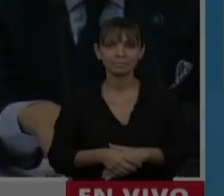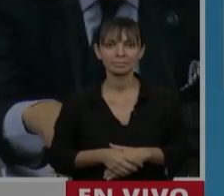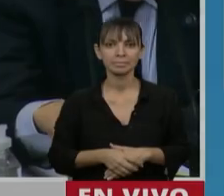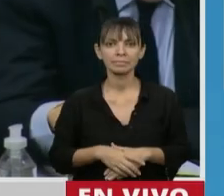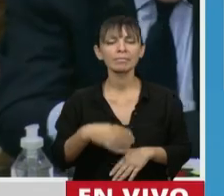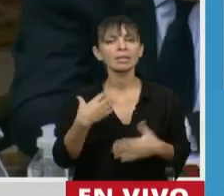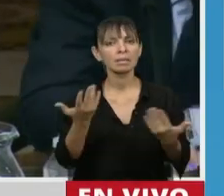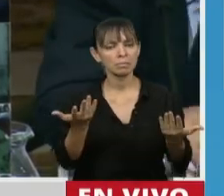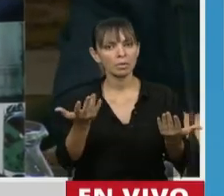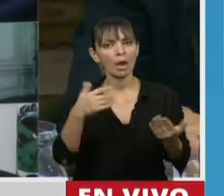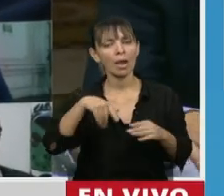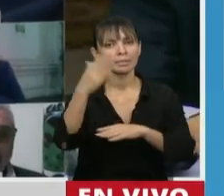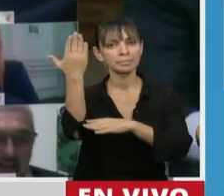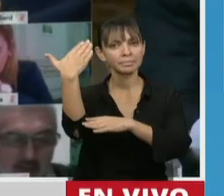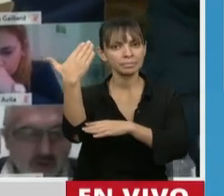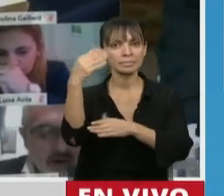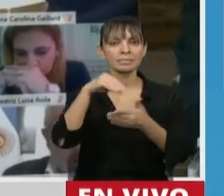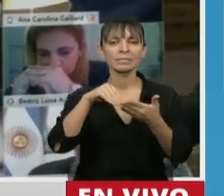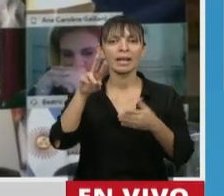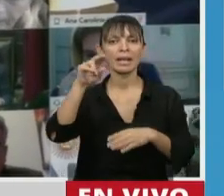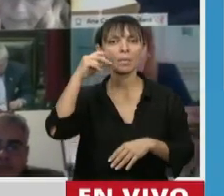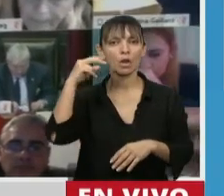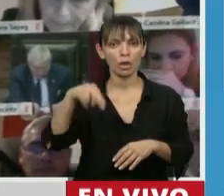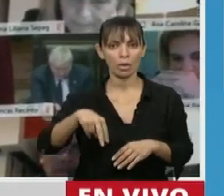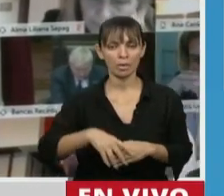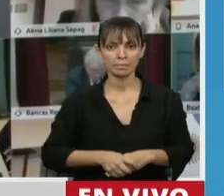Tiene la palabra el diputado José Luis Ramón.